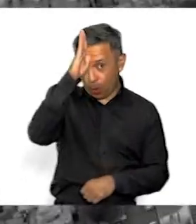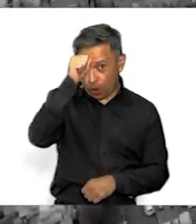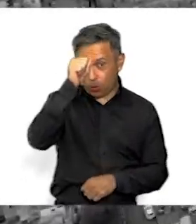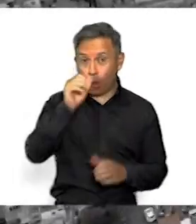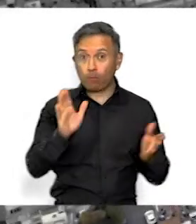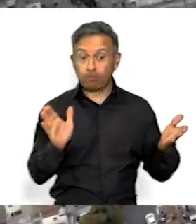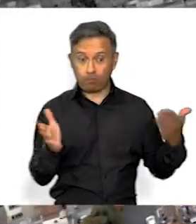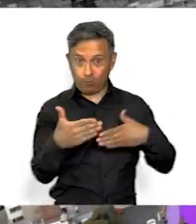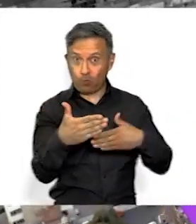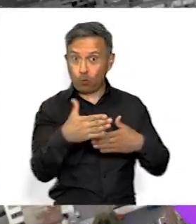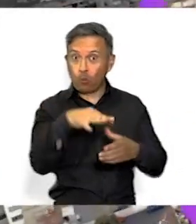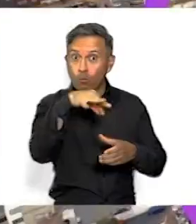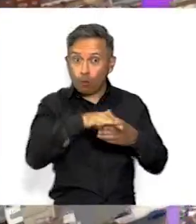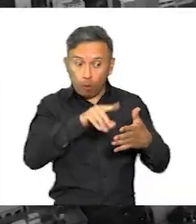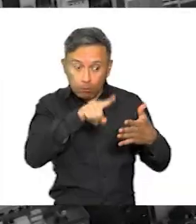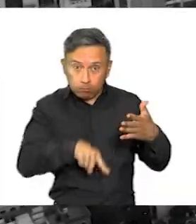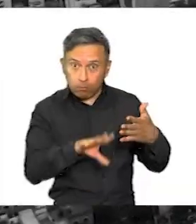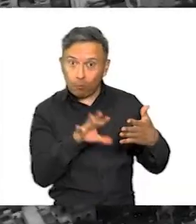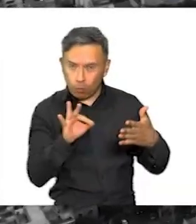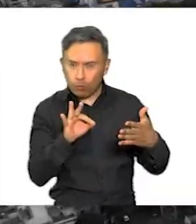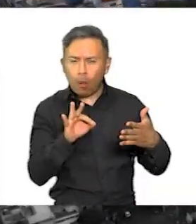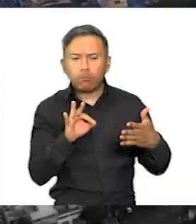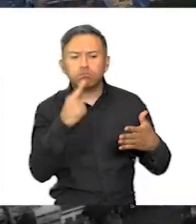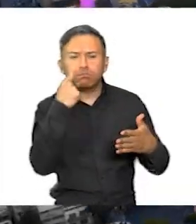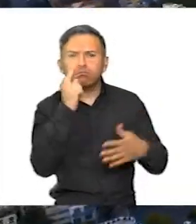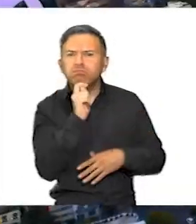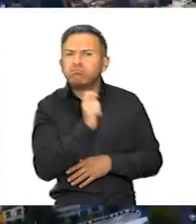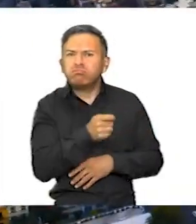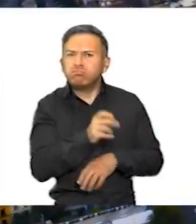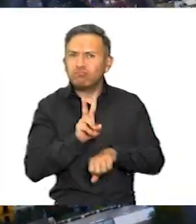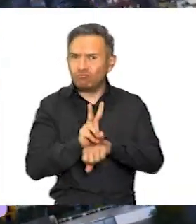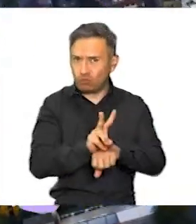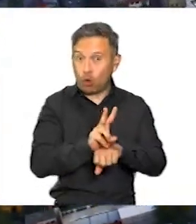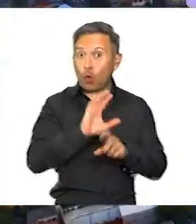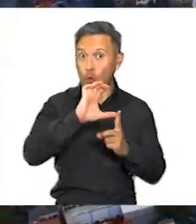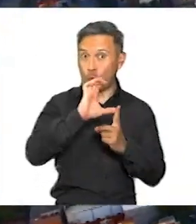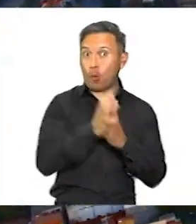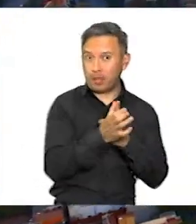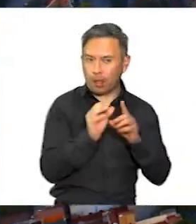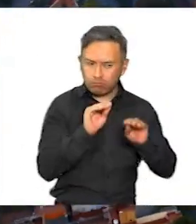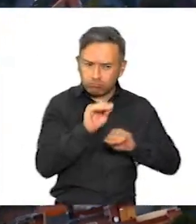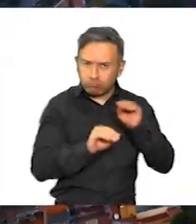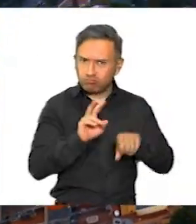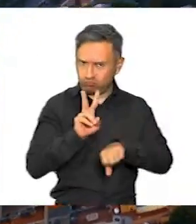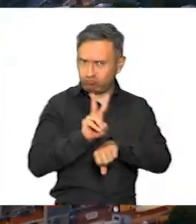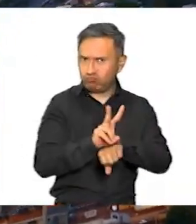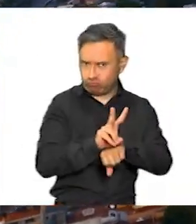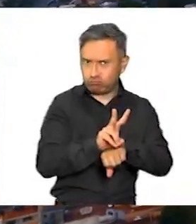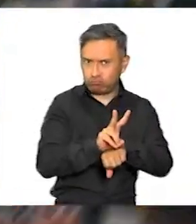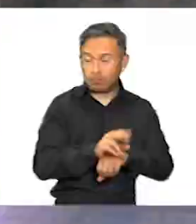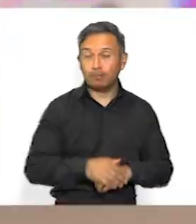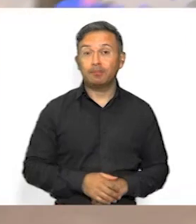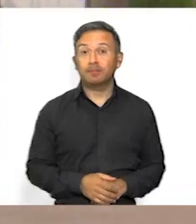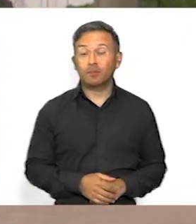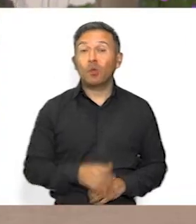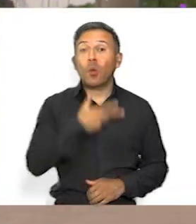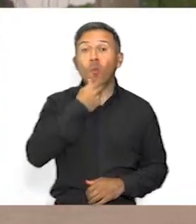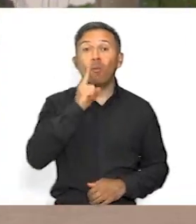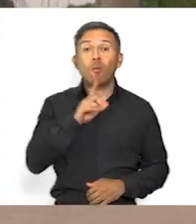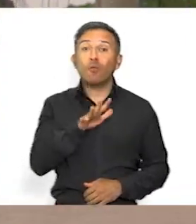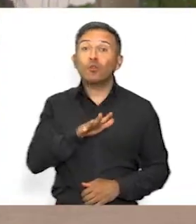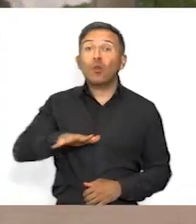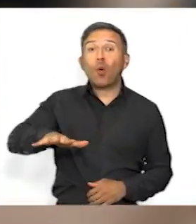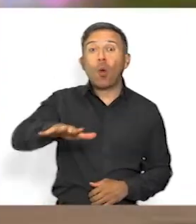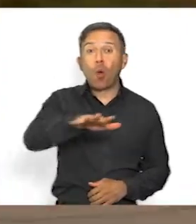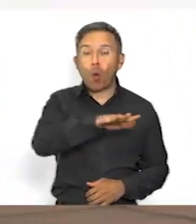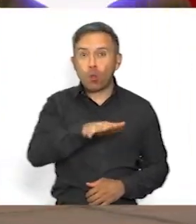Recuerda que debes darle seguimiento a lo que decidiste en las urnas con los comités de ejecución y vigilancia. De